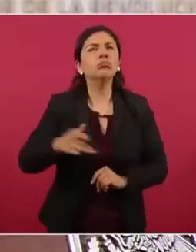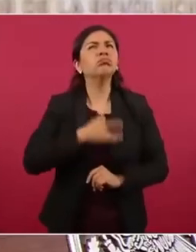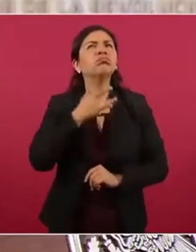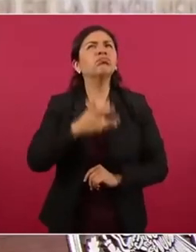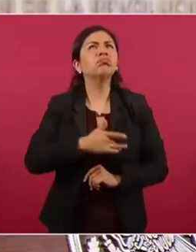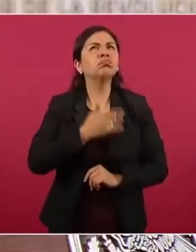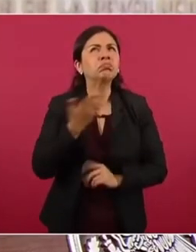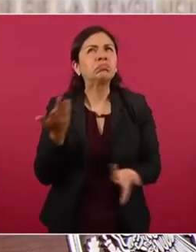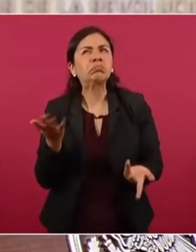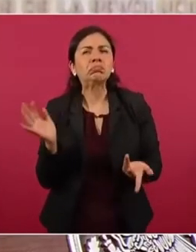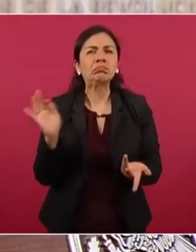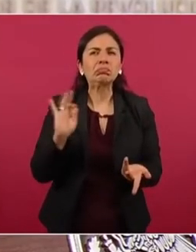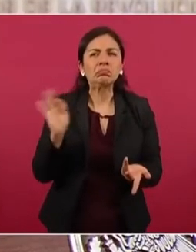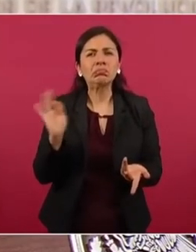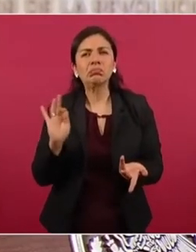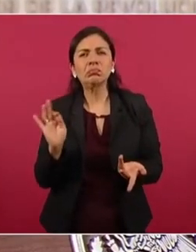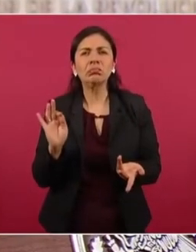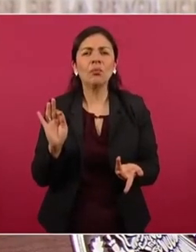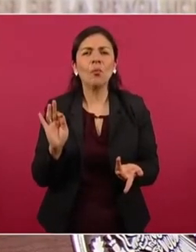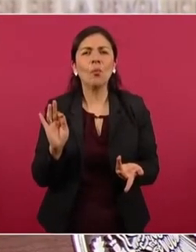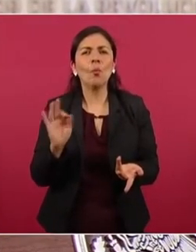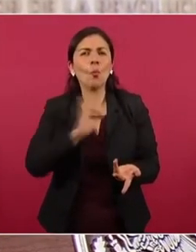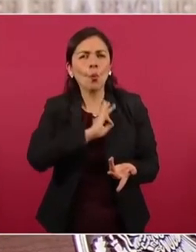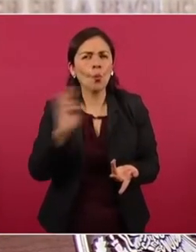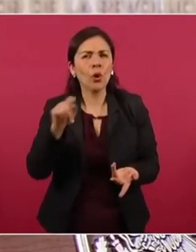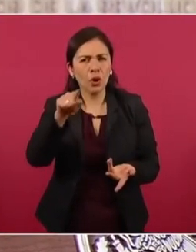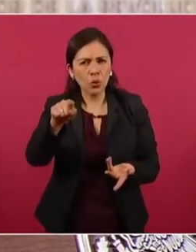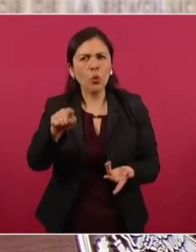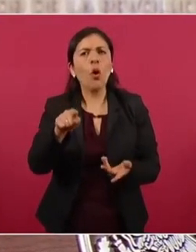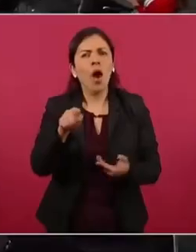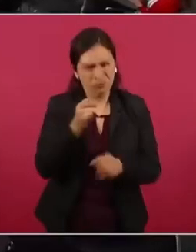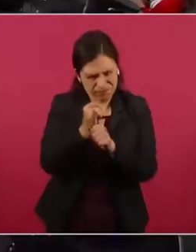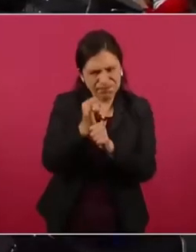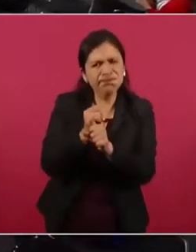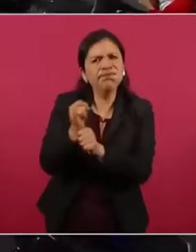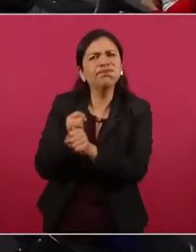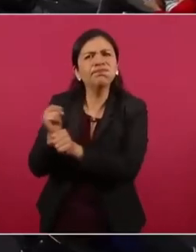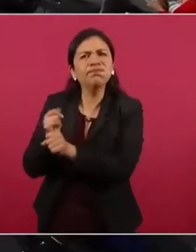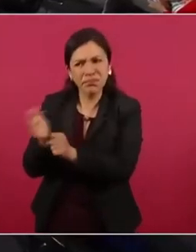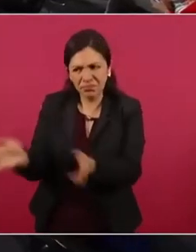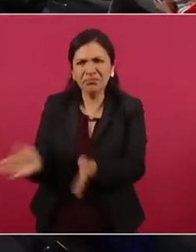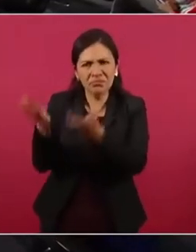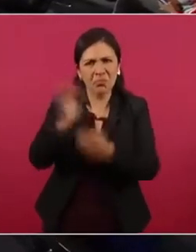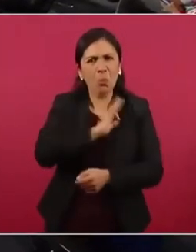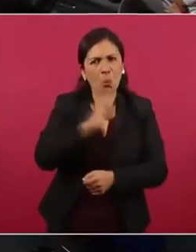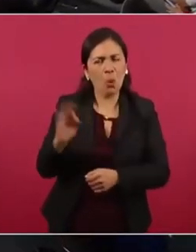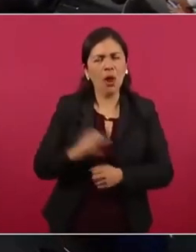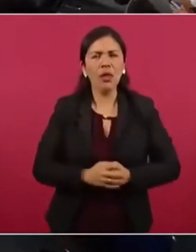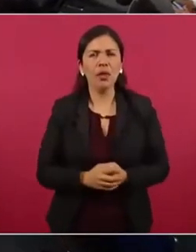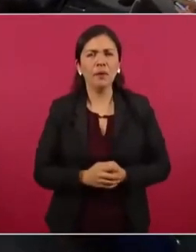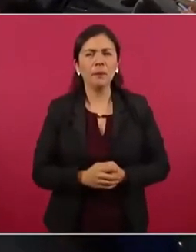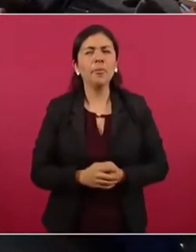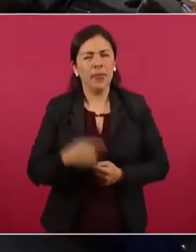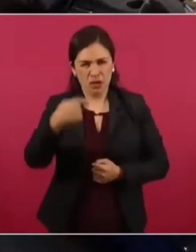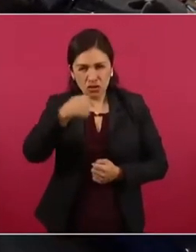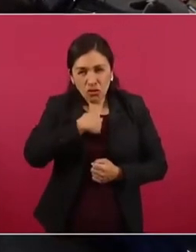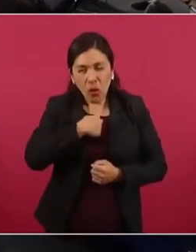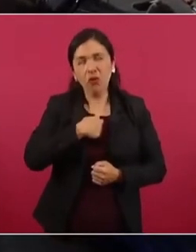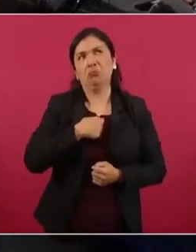hacer la investigación, pero creo